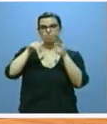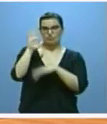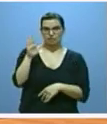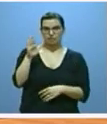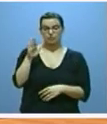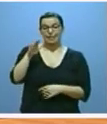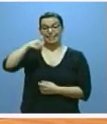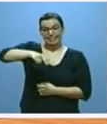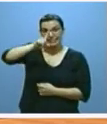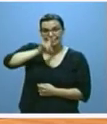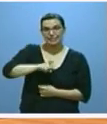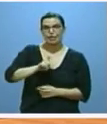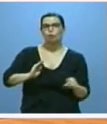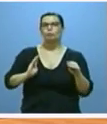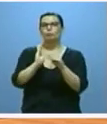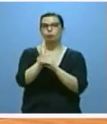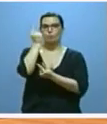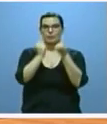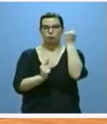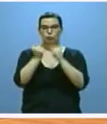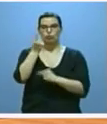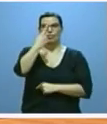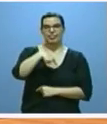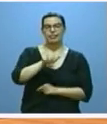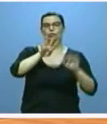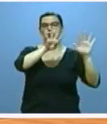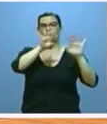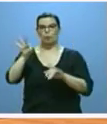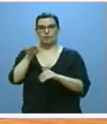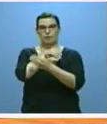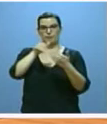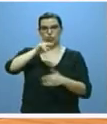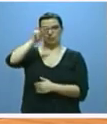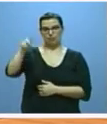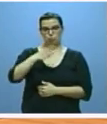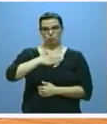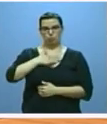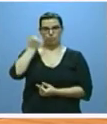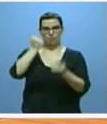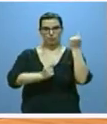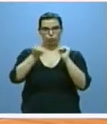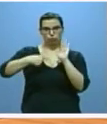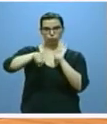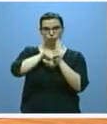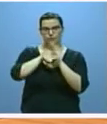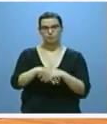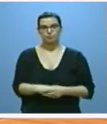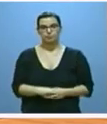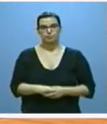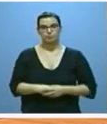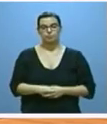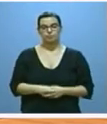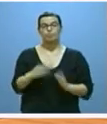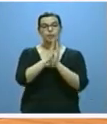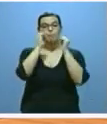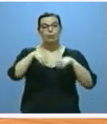que cuenta en 2017 con una dotación de 190 millones de euros en nuestros presupuestos. Lo que hemos pactado